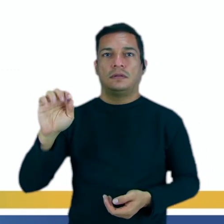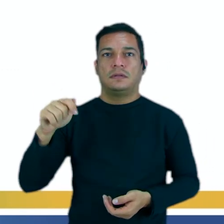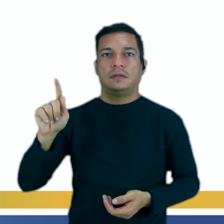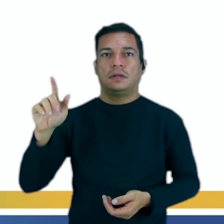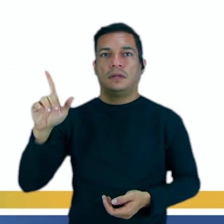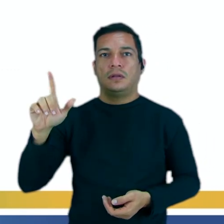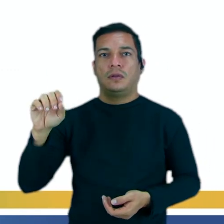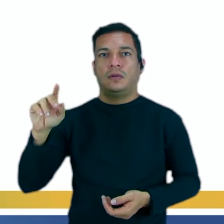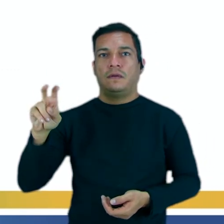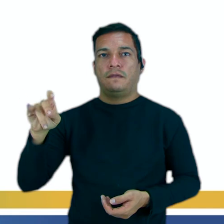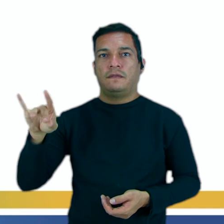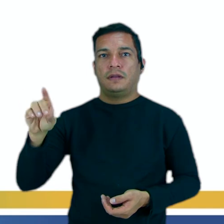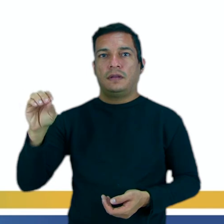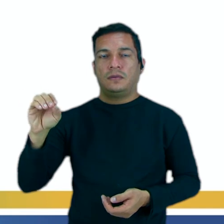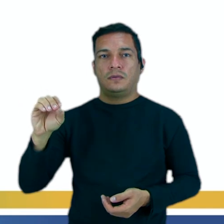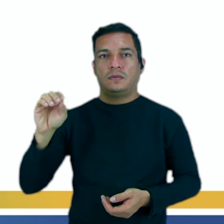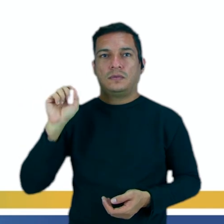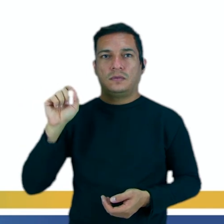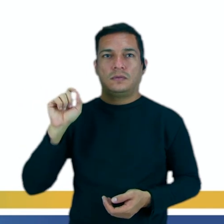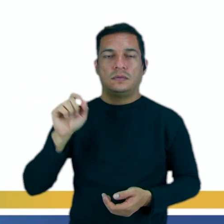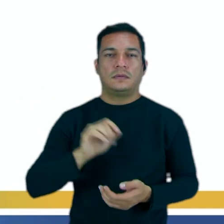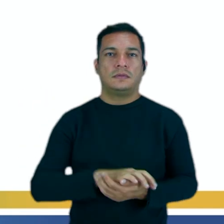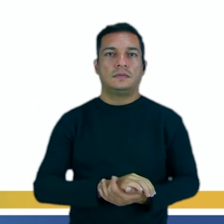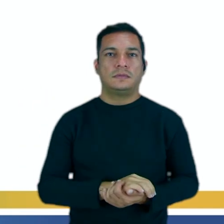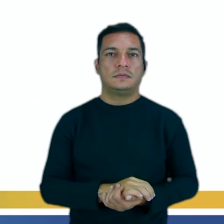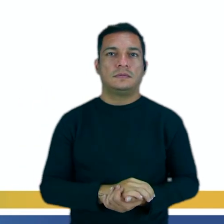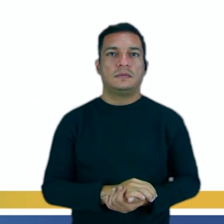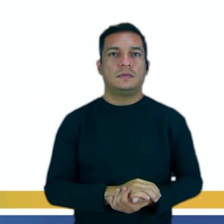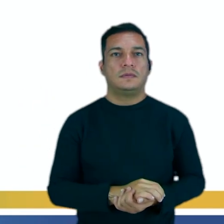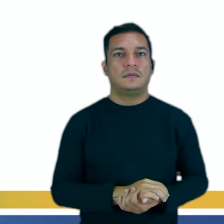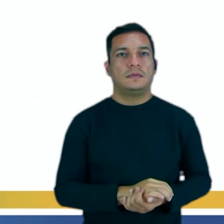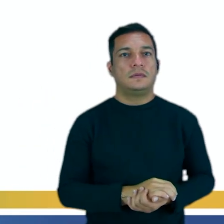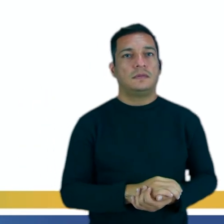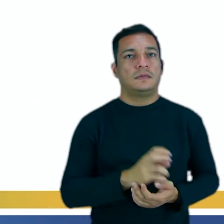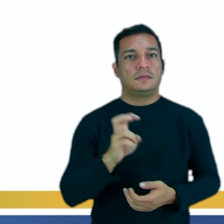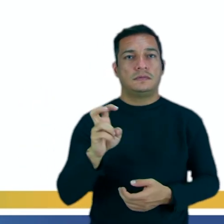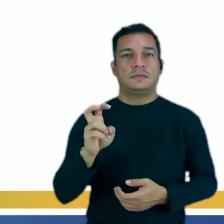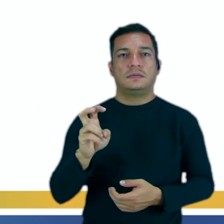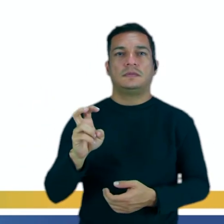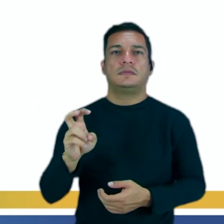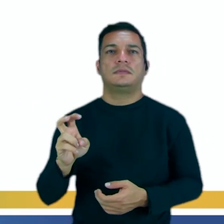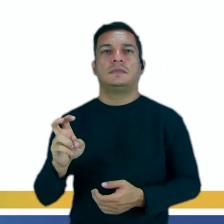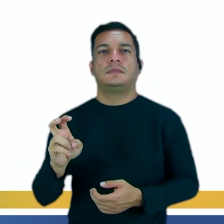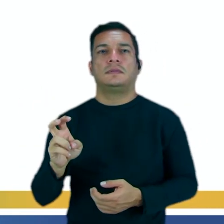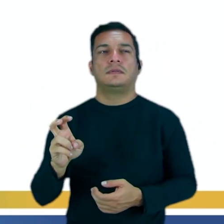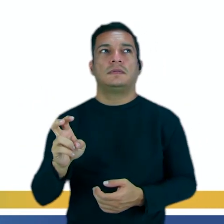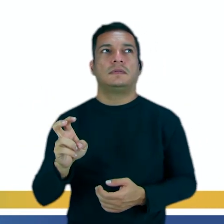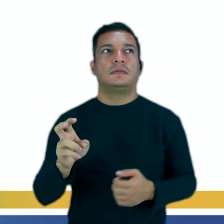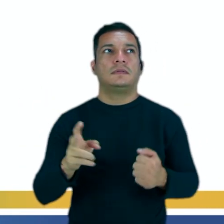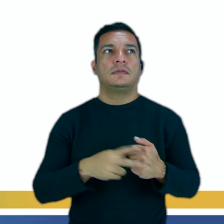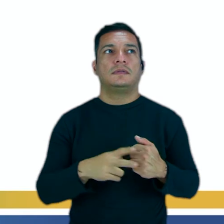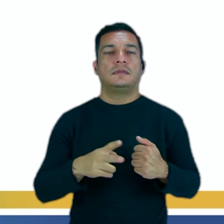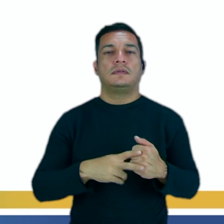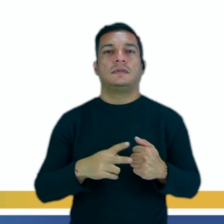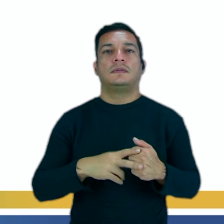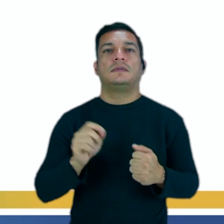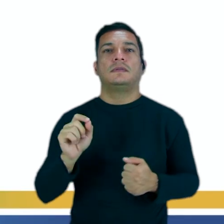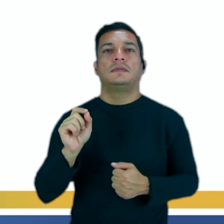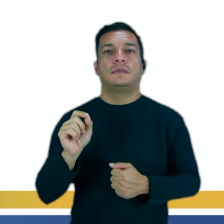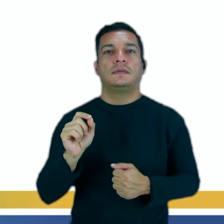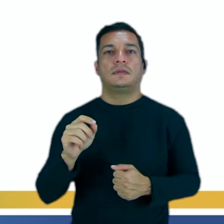mucho, ¿sí? Está lloviendo a mares. Número cinco, ¿qué hacéis? Verbo ver en nosotros, ¿cómo sería?